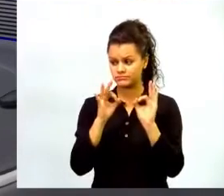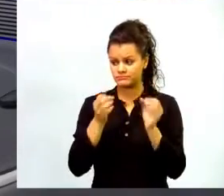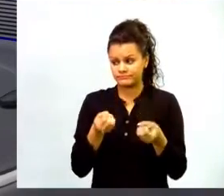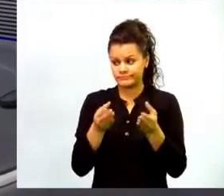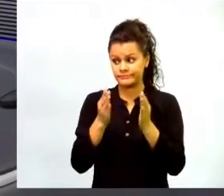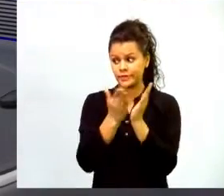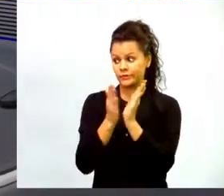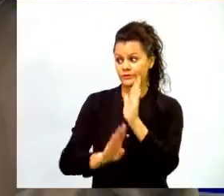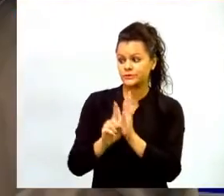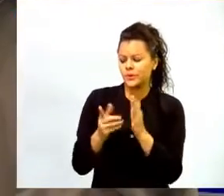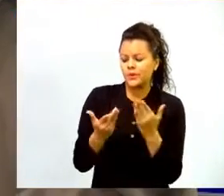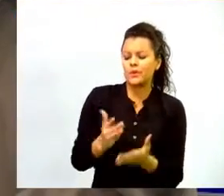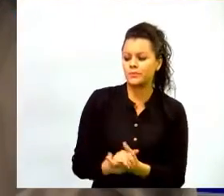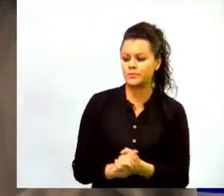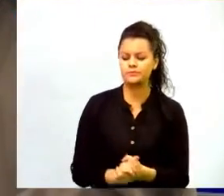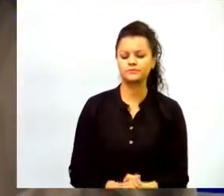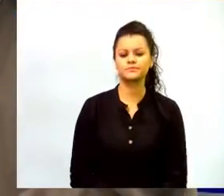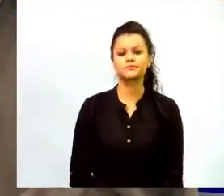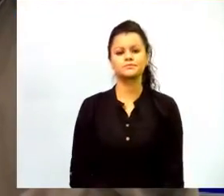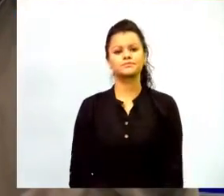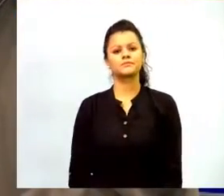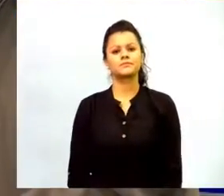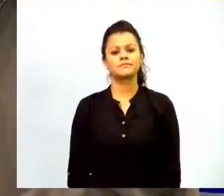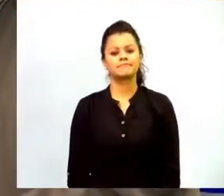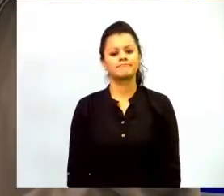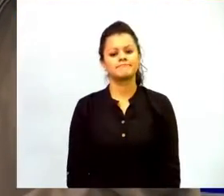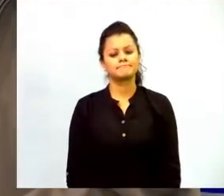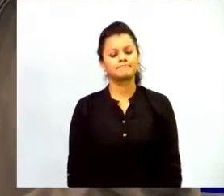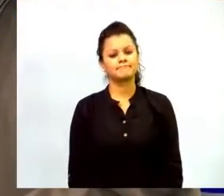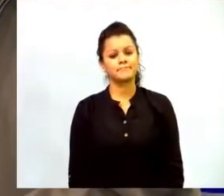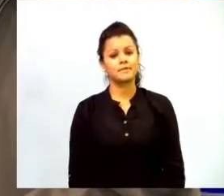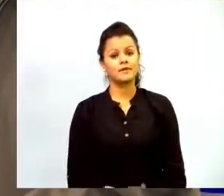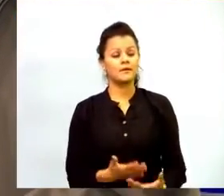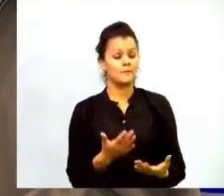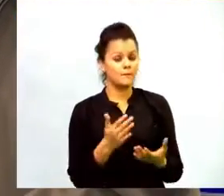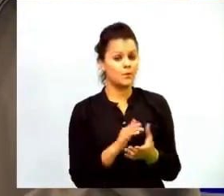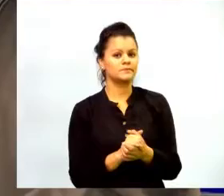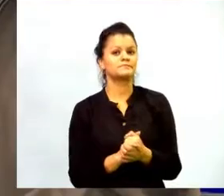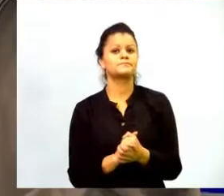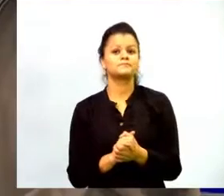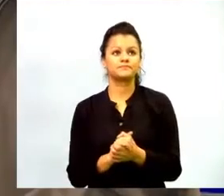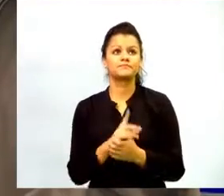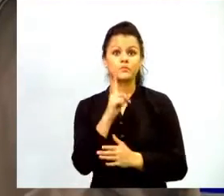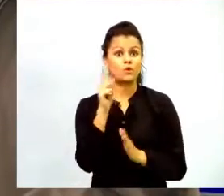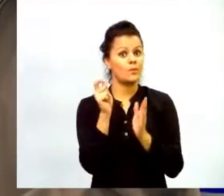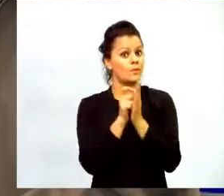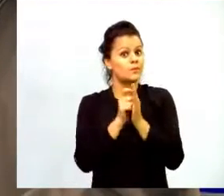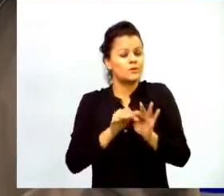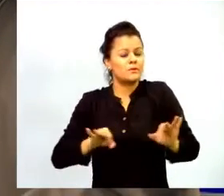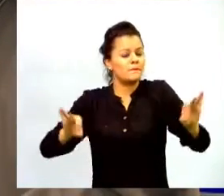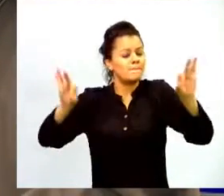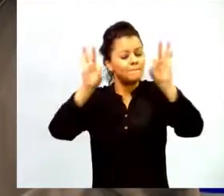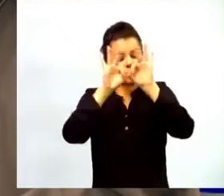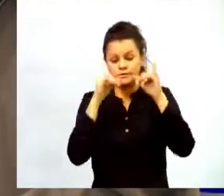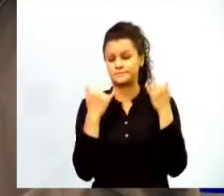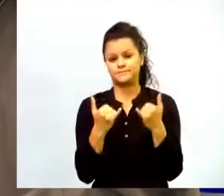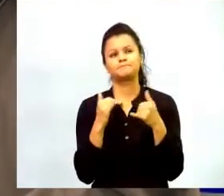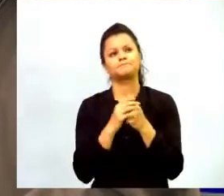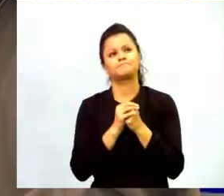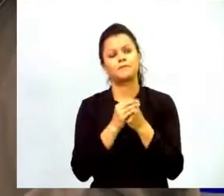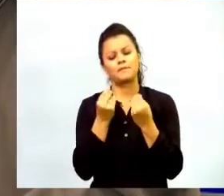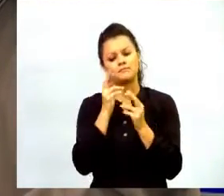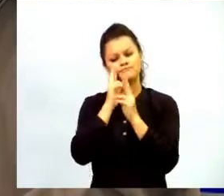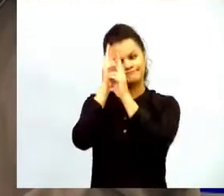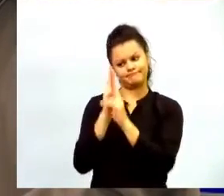educación algo muy importante en este momento es la resignificación de esa labor docente y